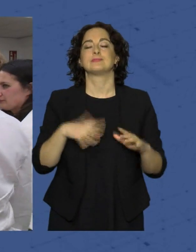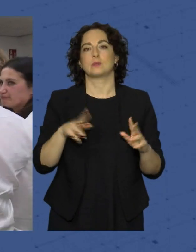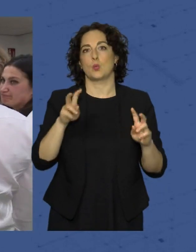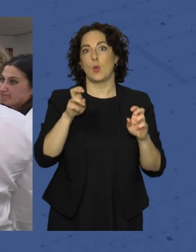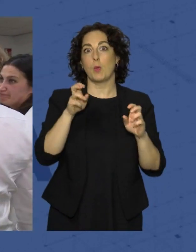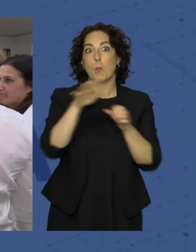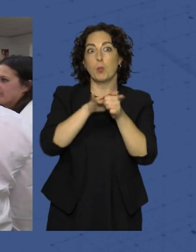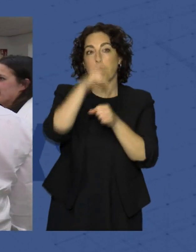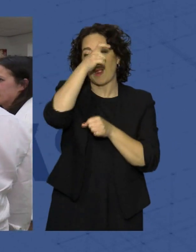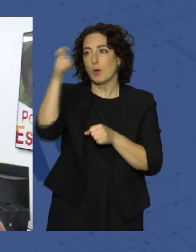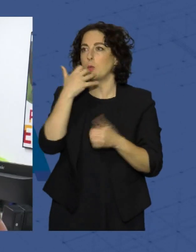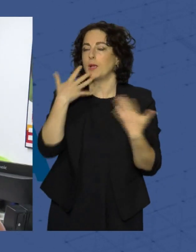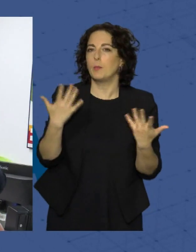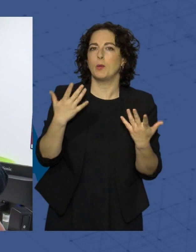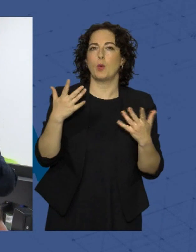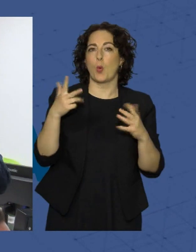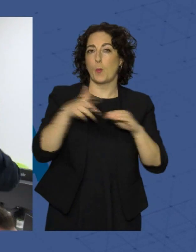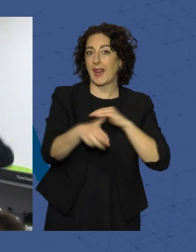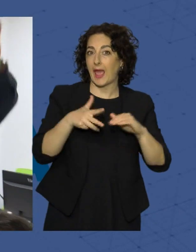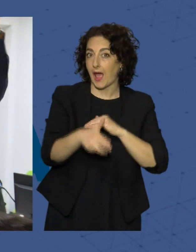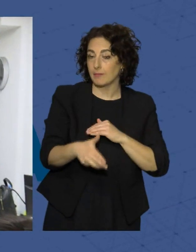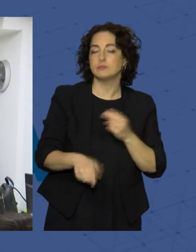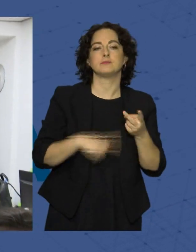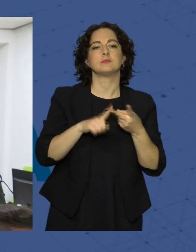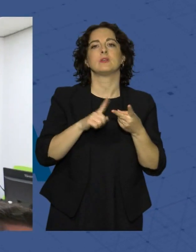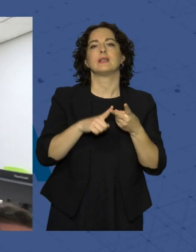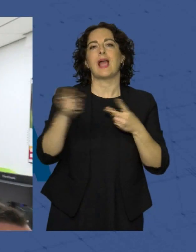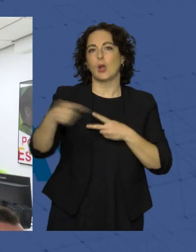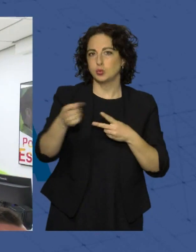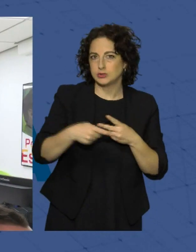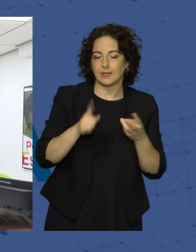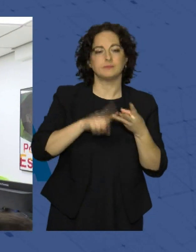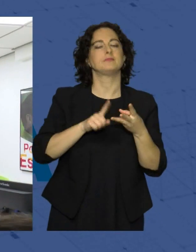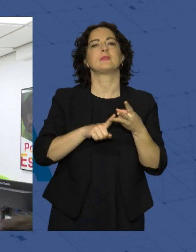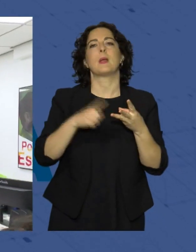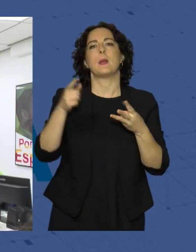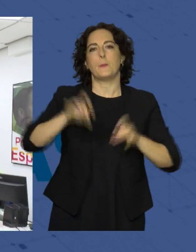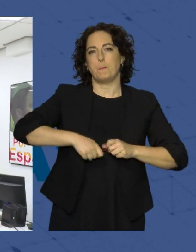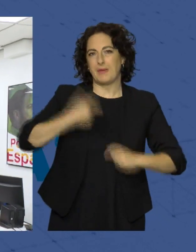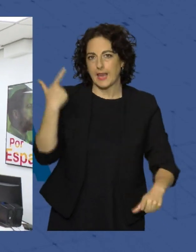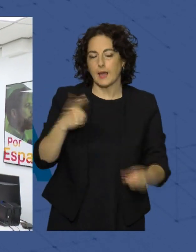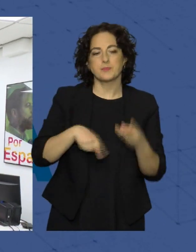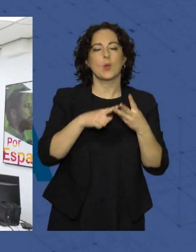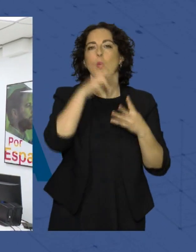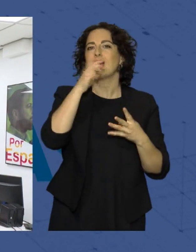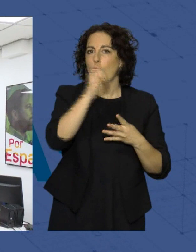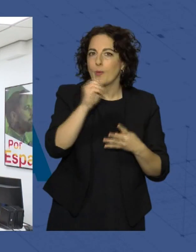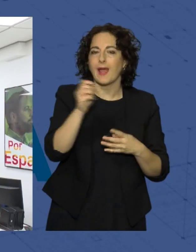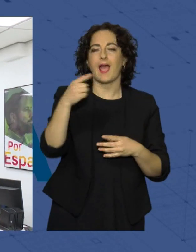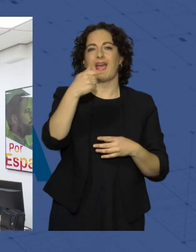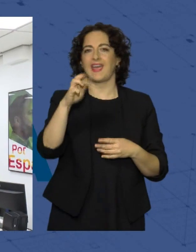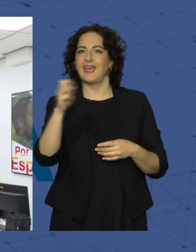que no estábamos, como por ejemplo Berja, hemos entrado en Garrucha, hemos entrado en Vera, hemos entrado en Huercalovera, Gergal,